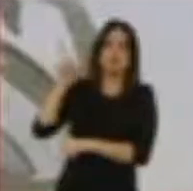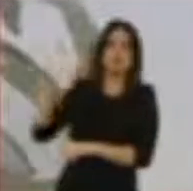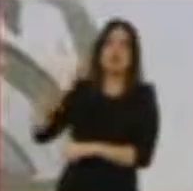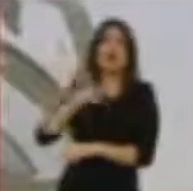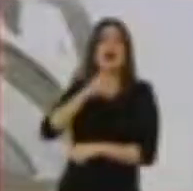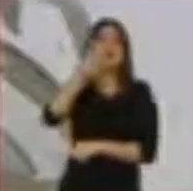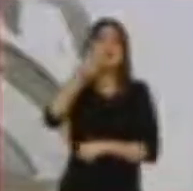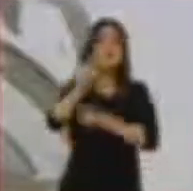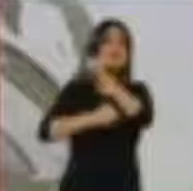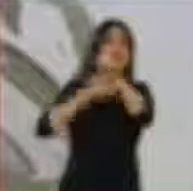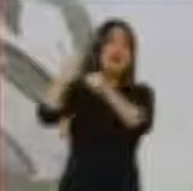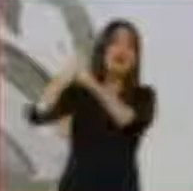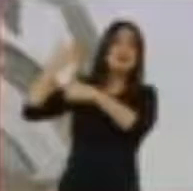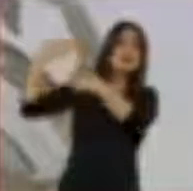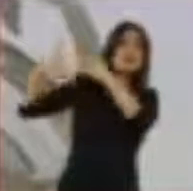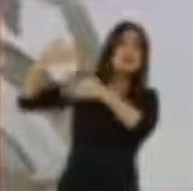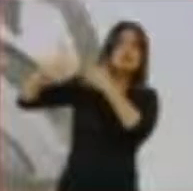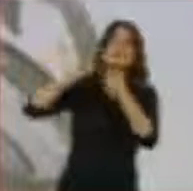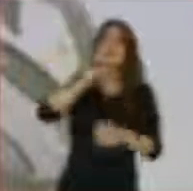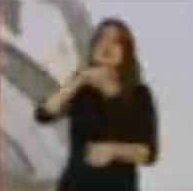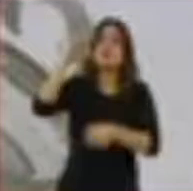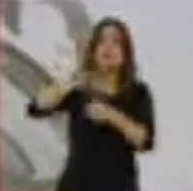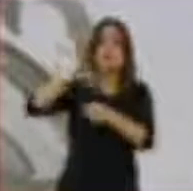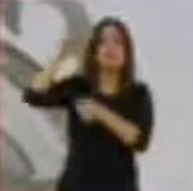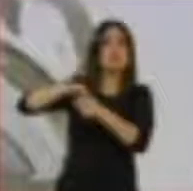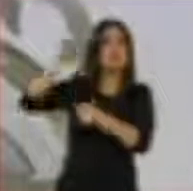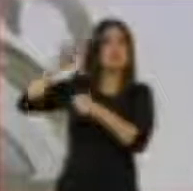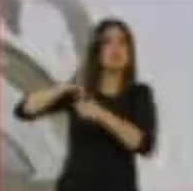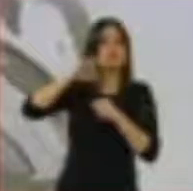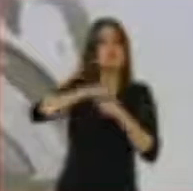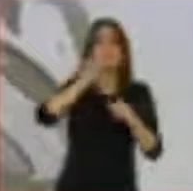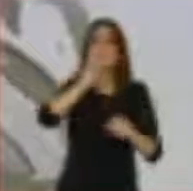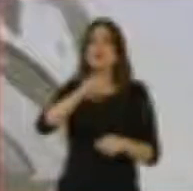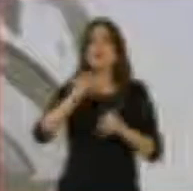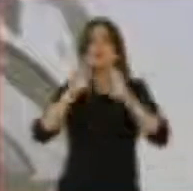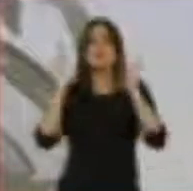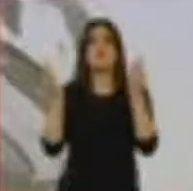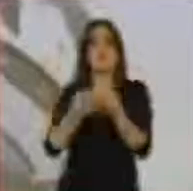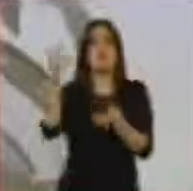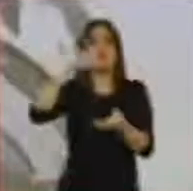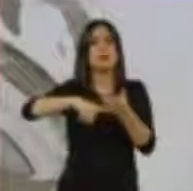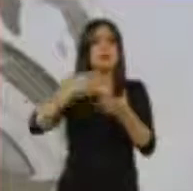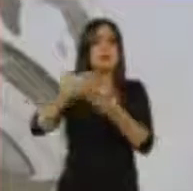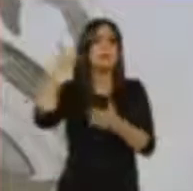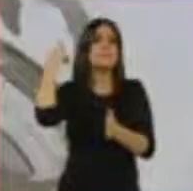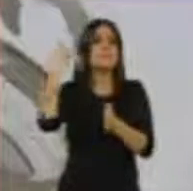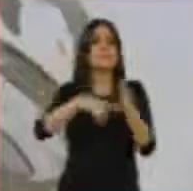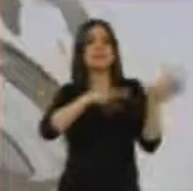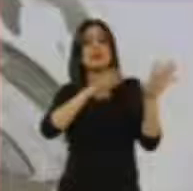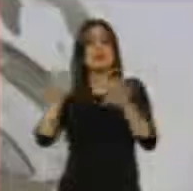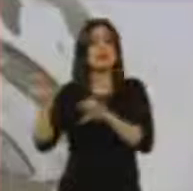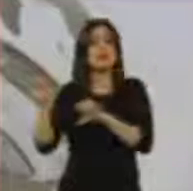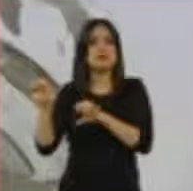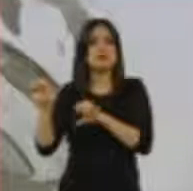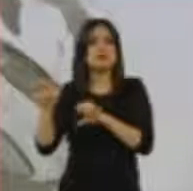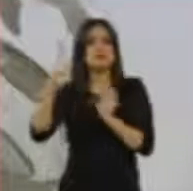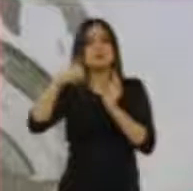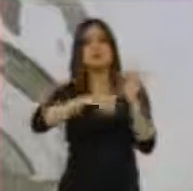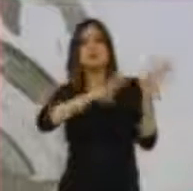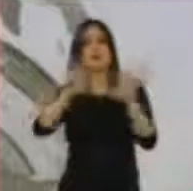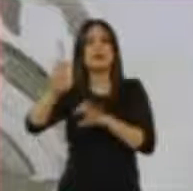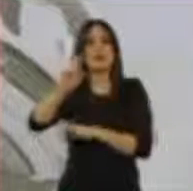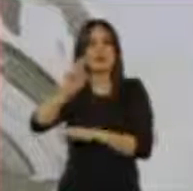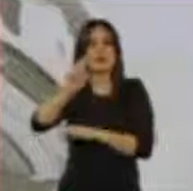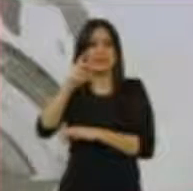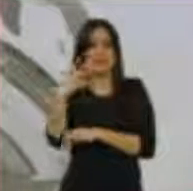más de ochenta años funcionando de esa desde mil novecientos desde mil